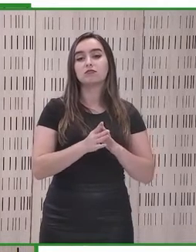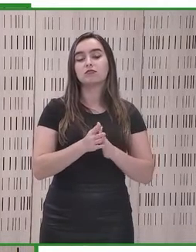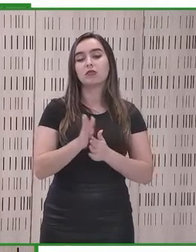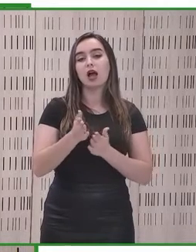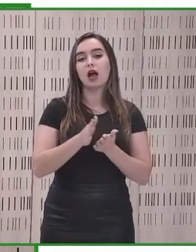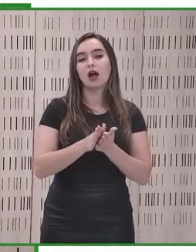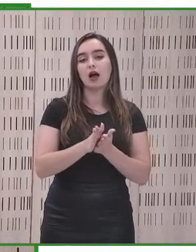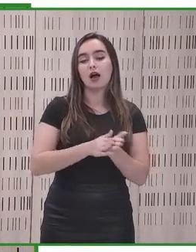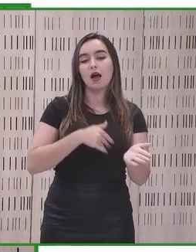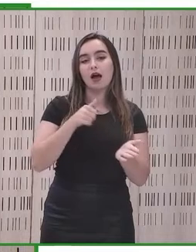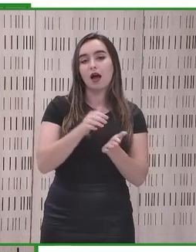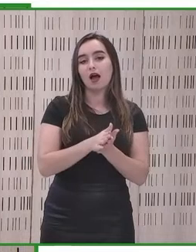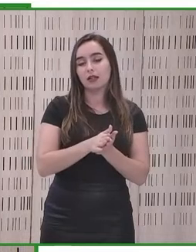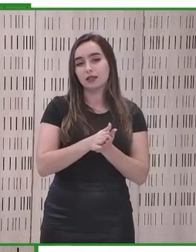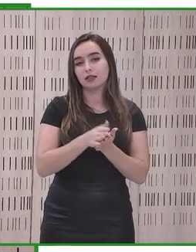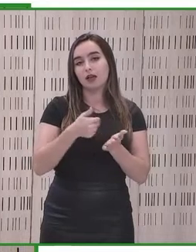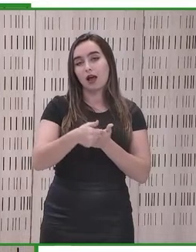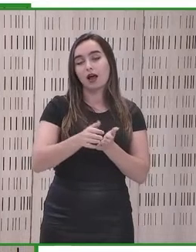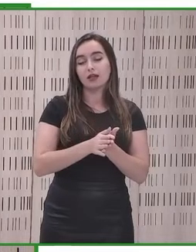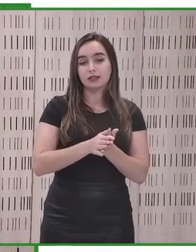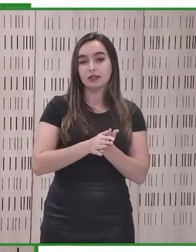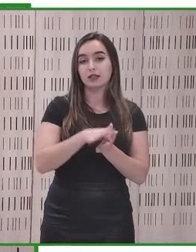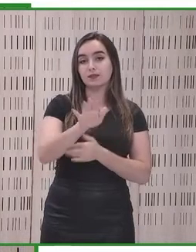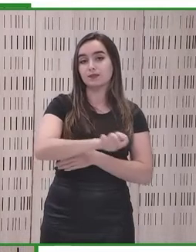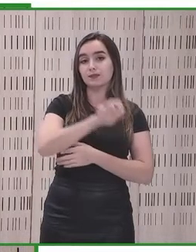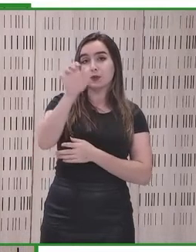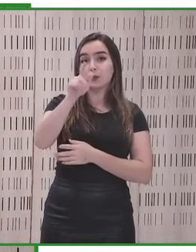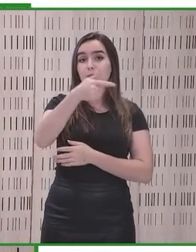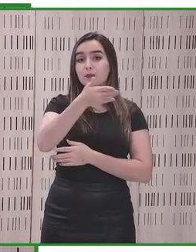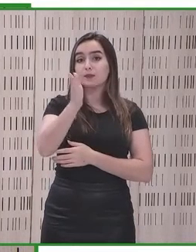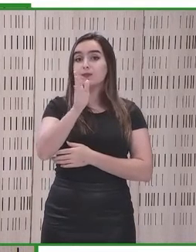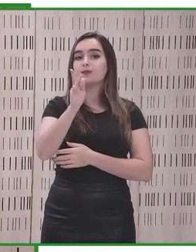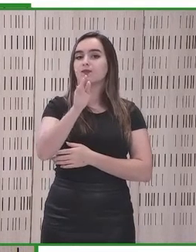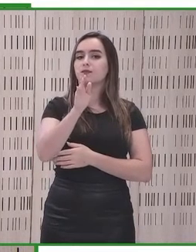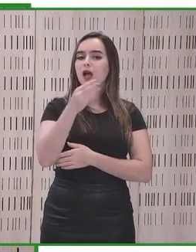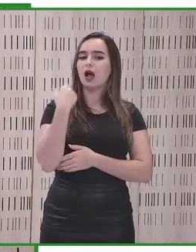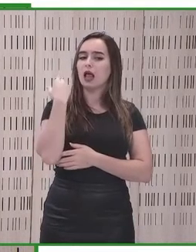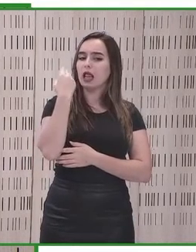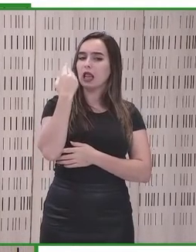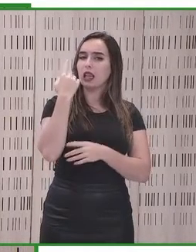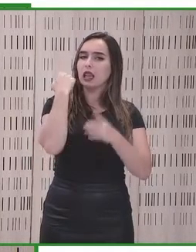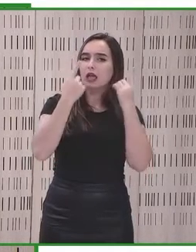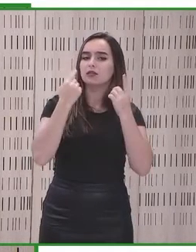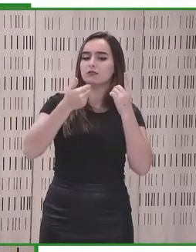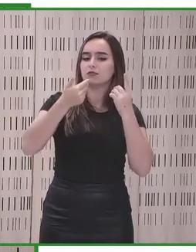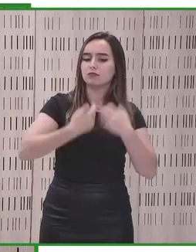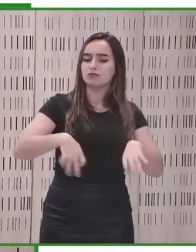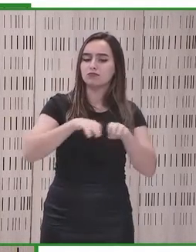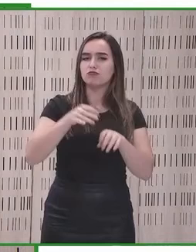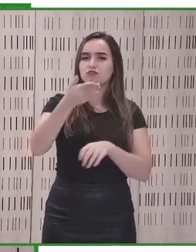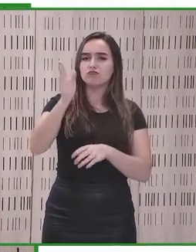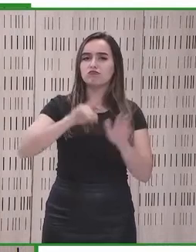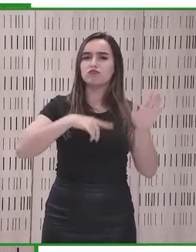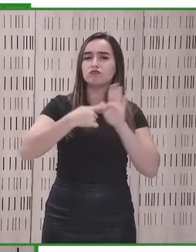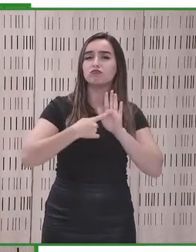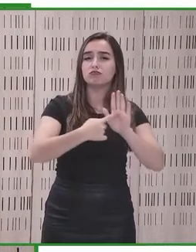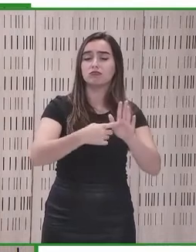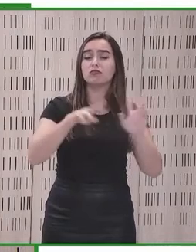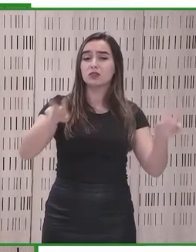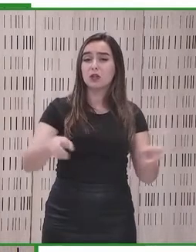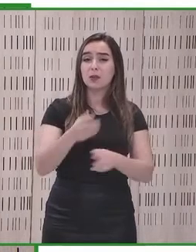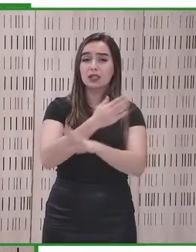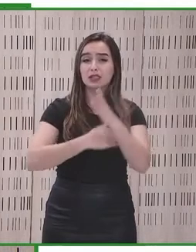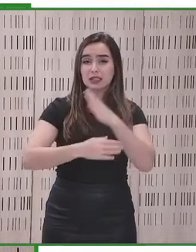Accesibilidad, creo que es muy importante que la Unión Europea tenga una legislación específica sobre accesibilidad,